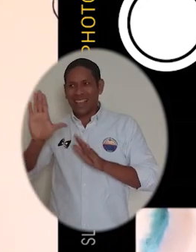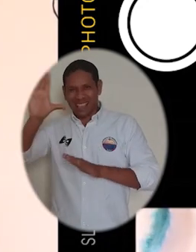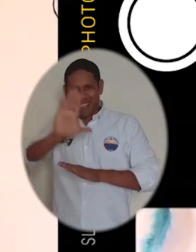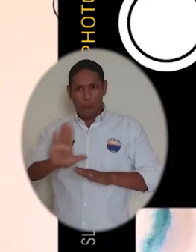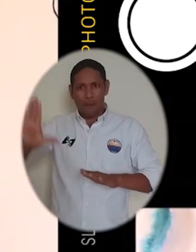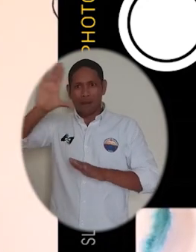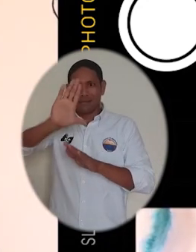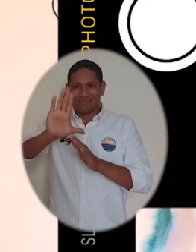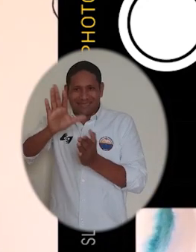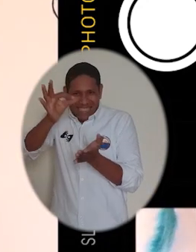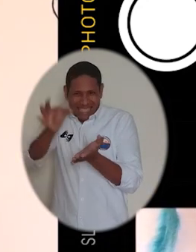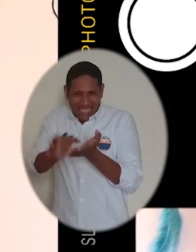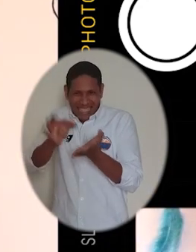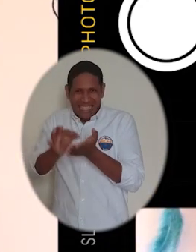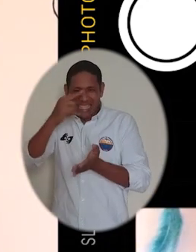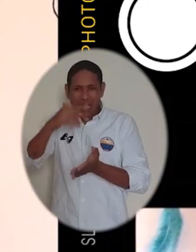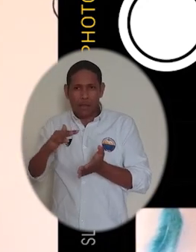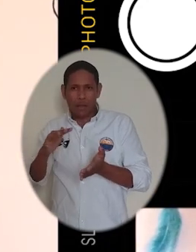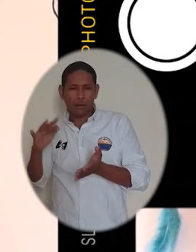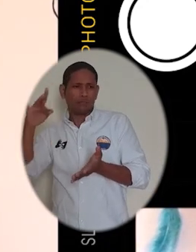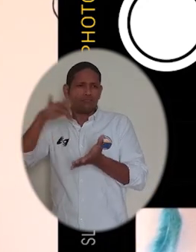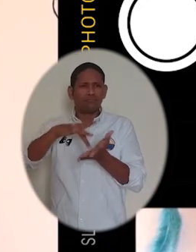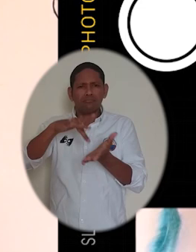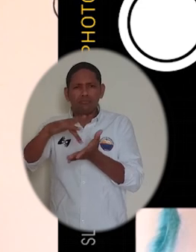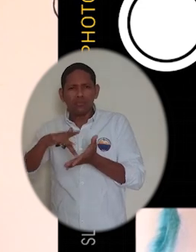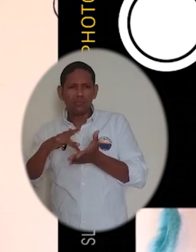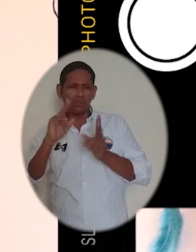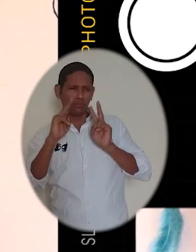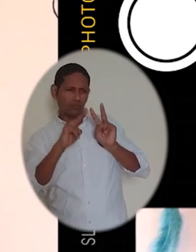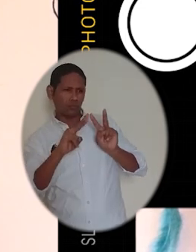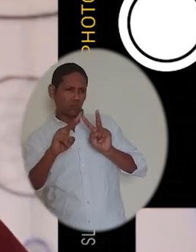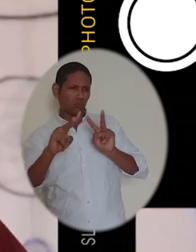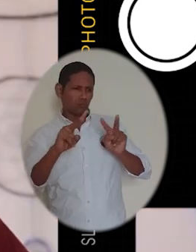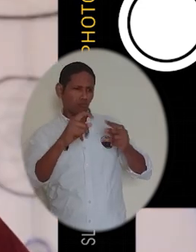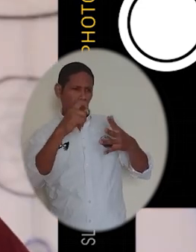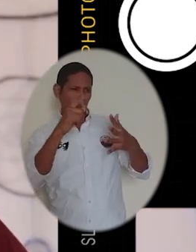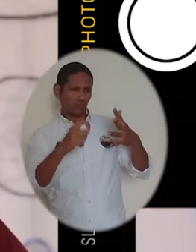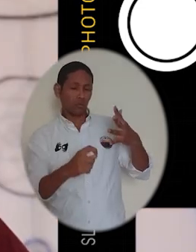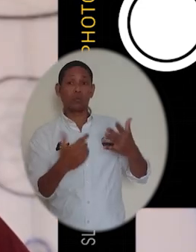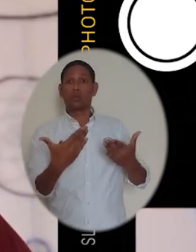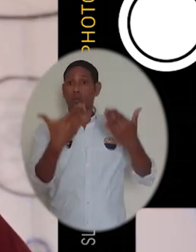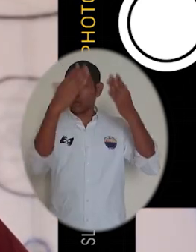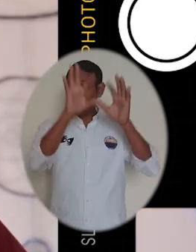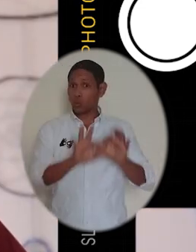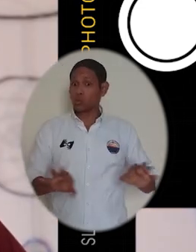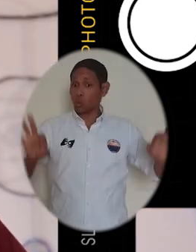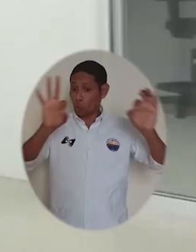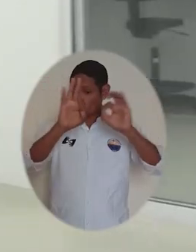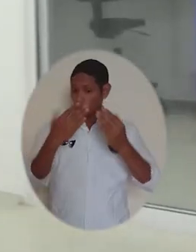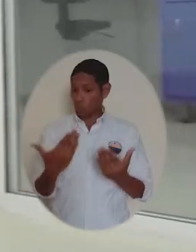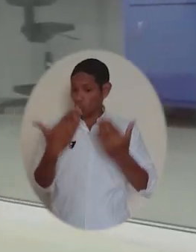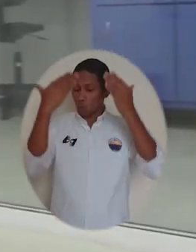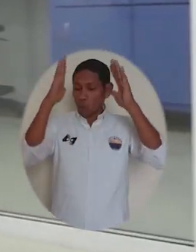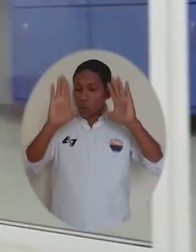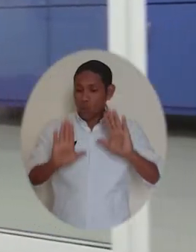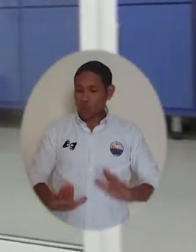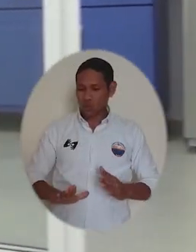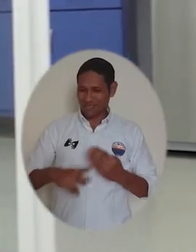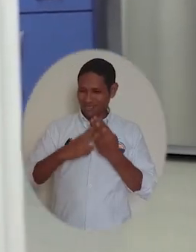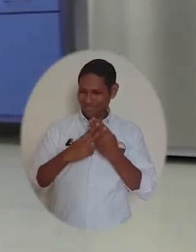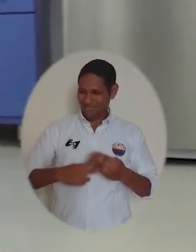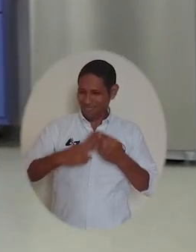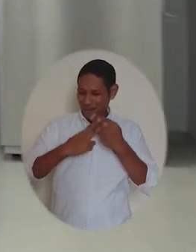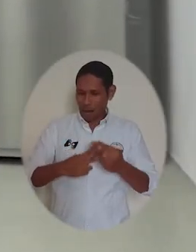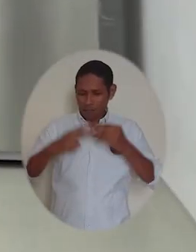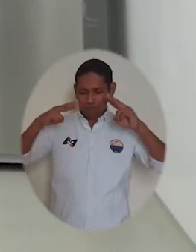distritales reconocieron la gestión de la universidad en la consecución de esta pertinente herramienta de investigación. Histórico para la